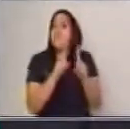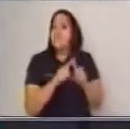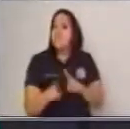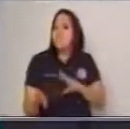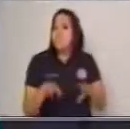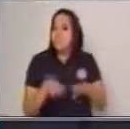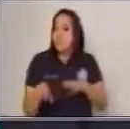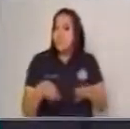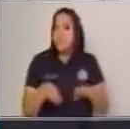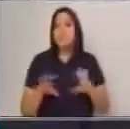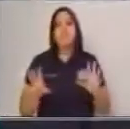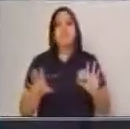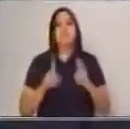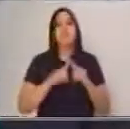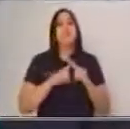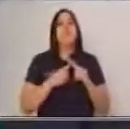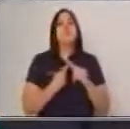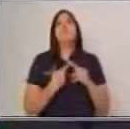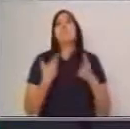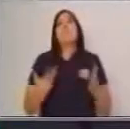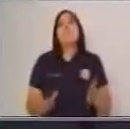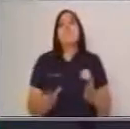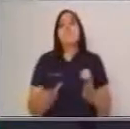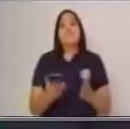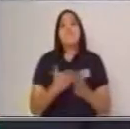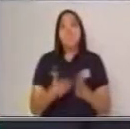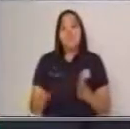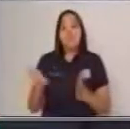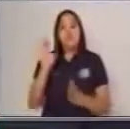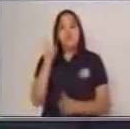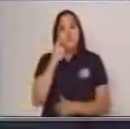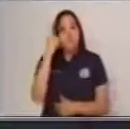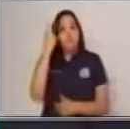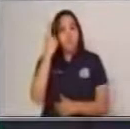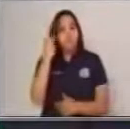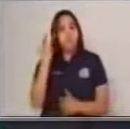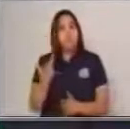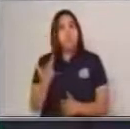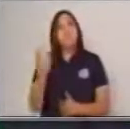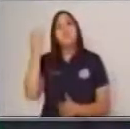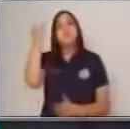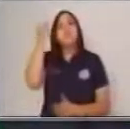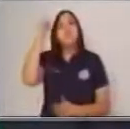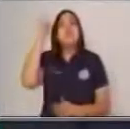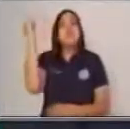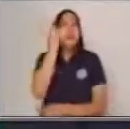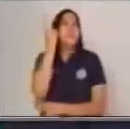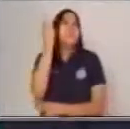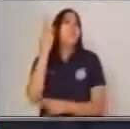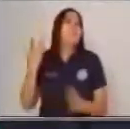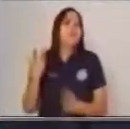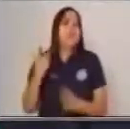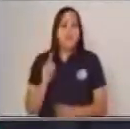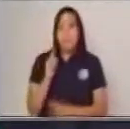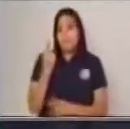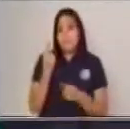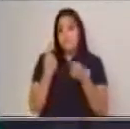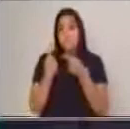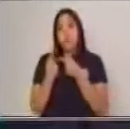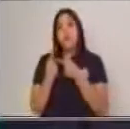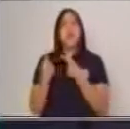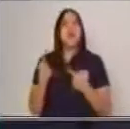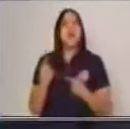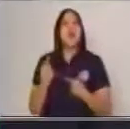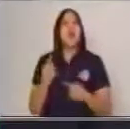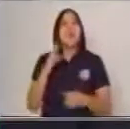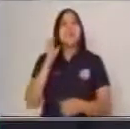Vamos entonces a empezar con la definición de nuestro primer tema, idea principal. Primero, es el